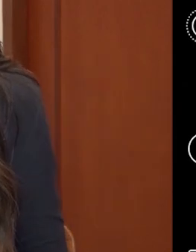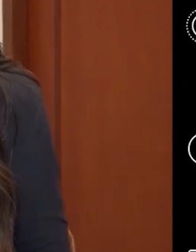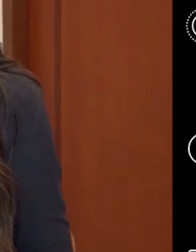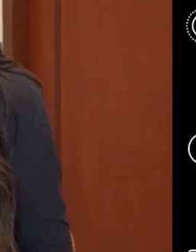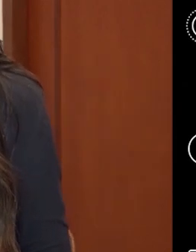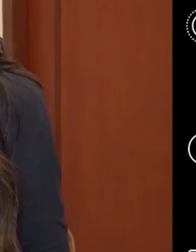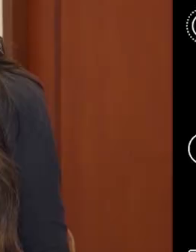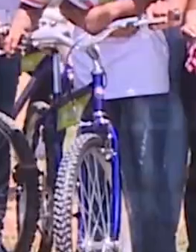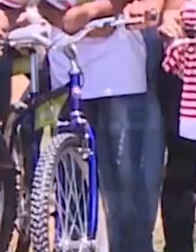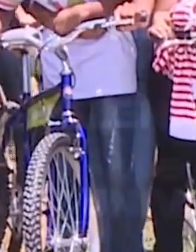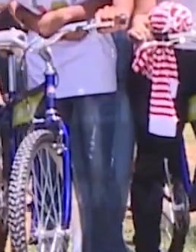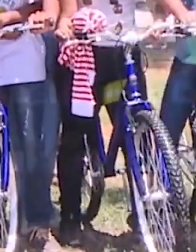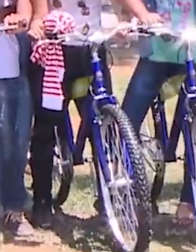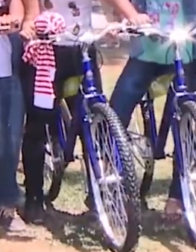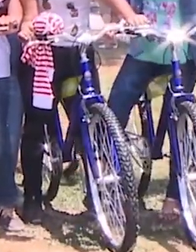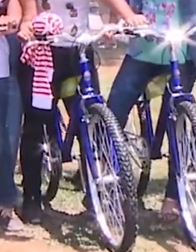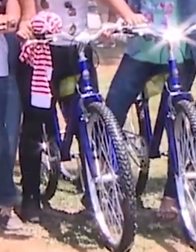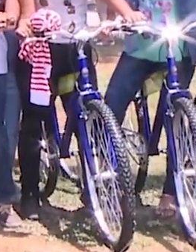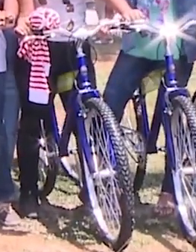regresamos.